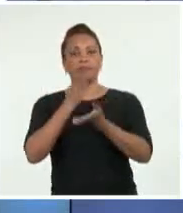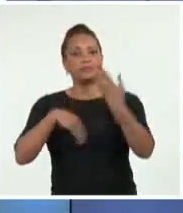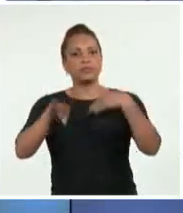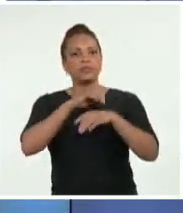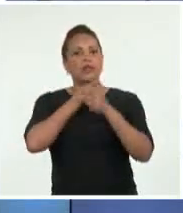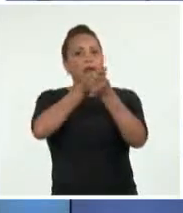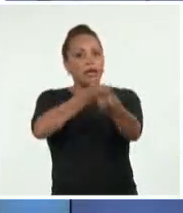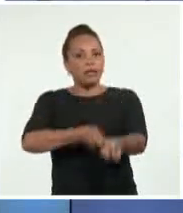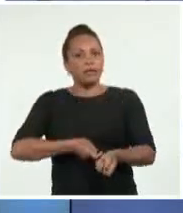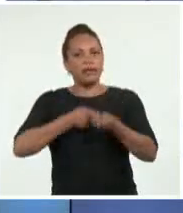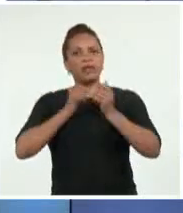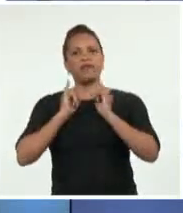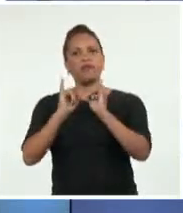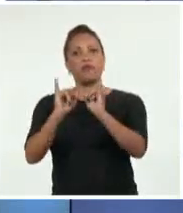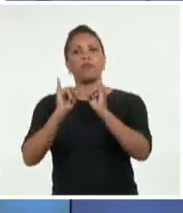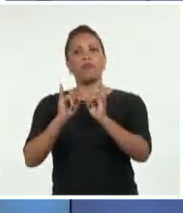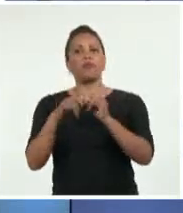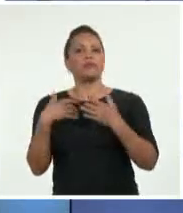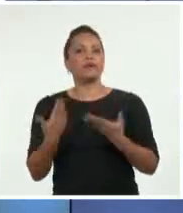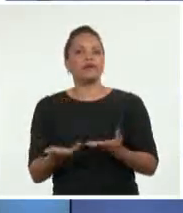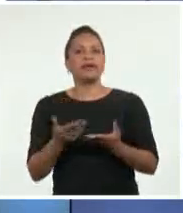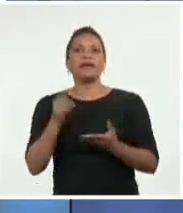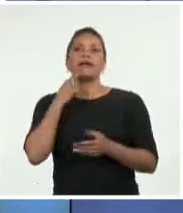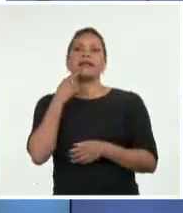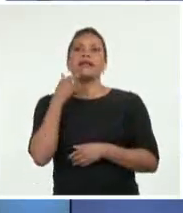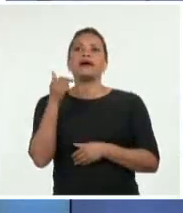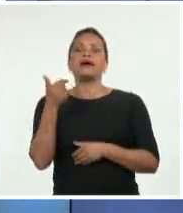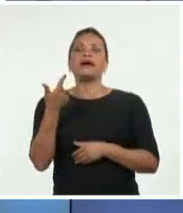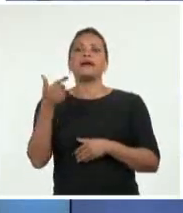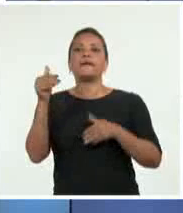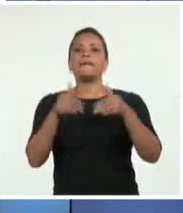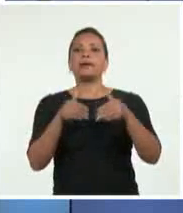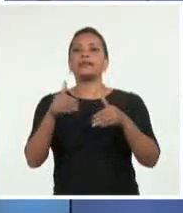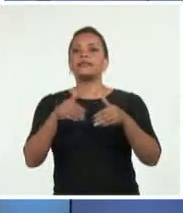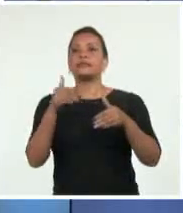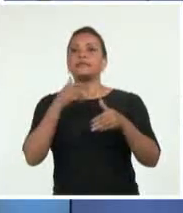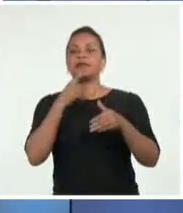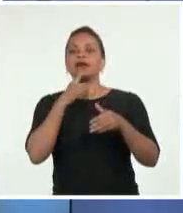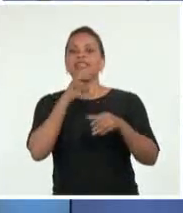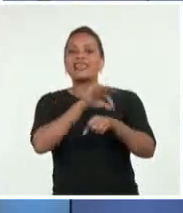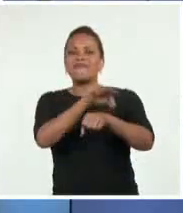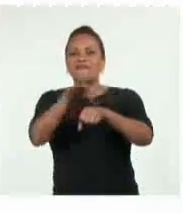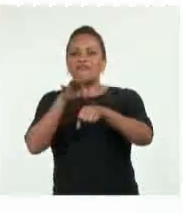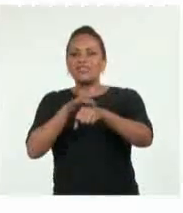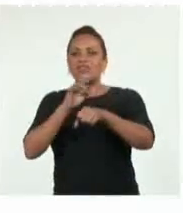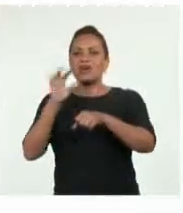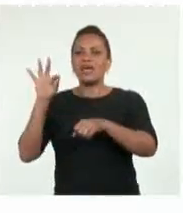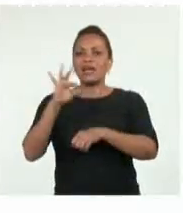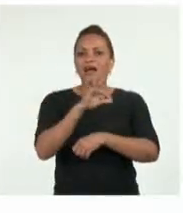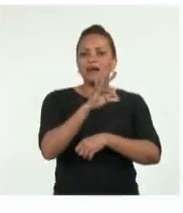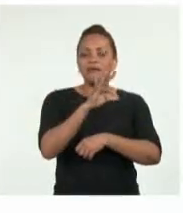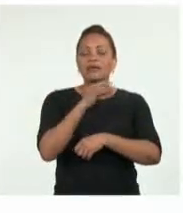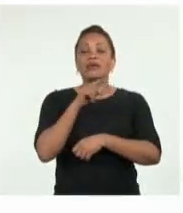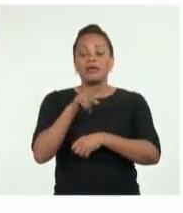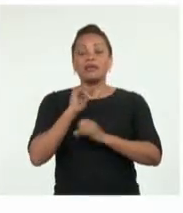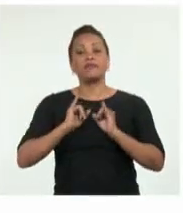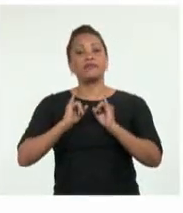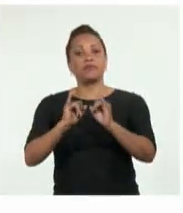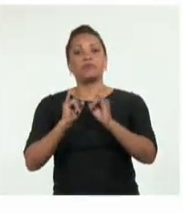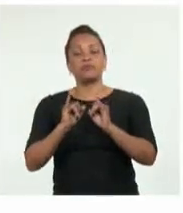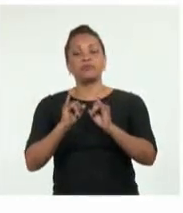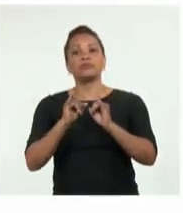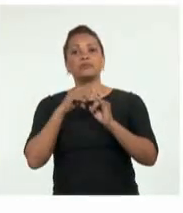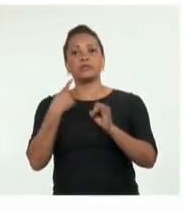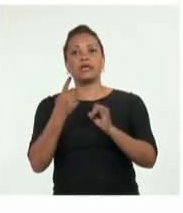Agricultura informó hoy sobre la presencia de influenza aviar en aves silvestres. Según la nota publicada, se reportó a la